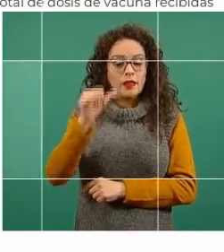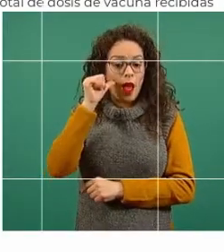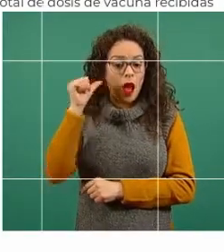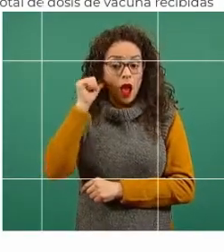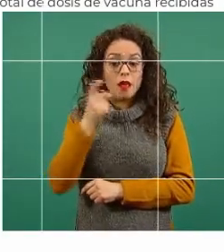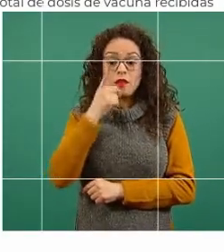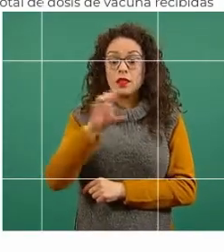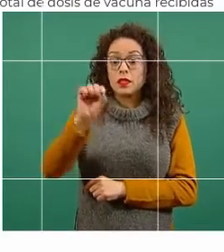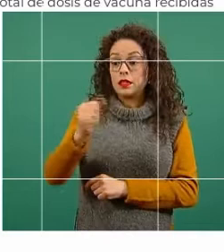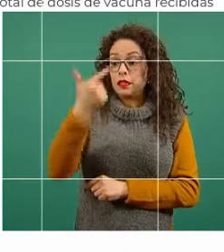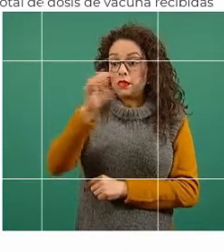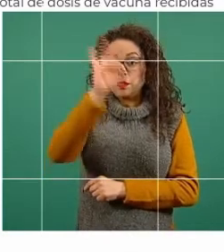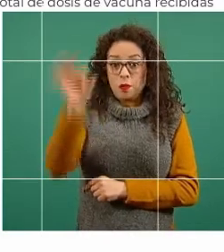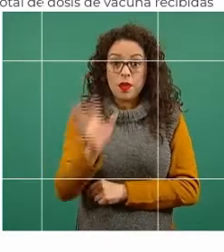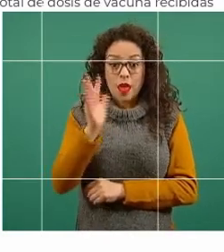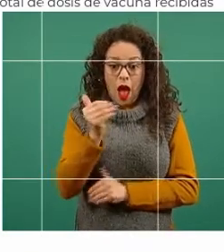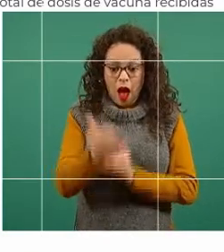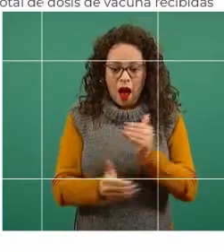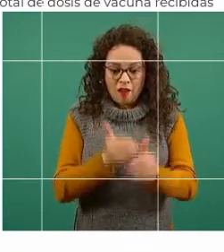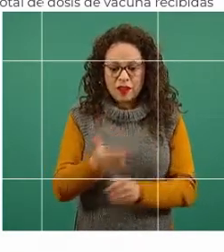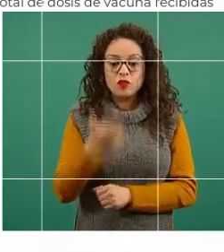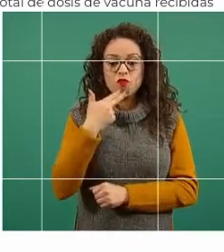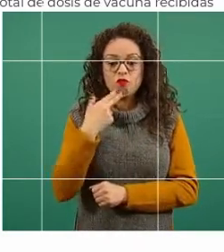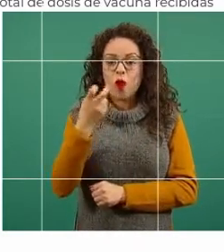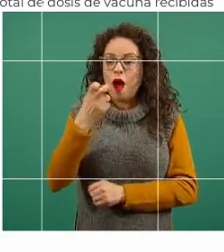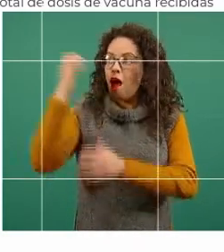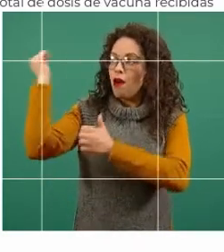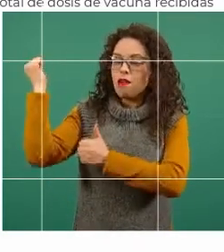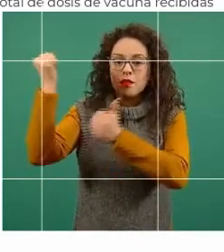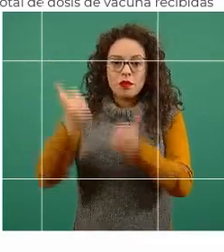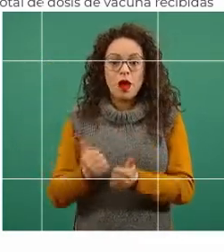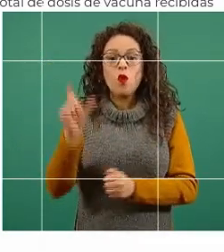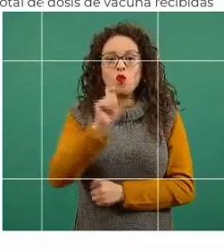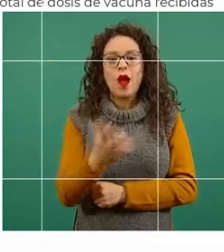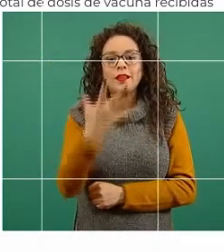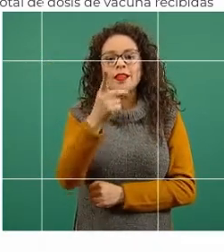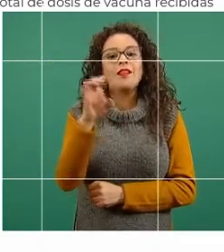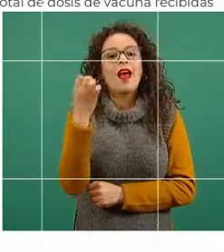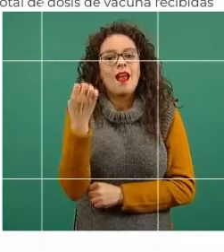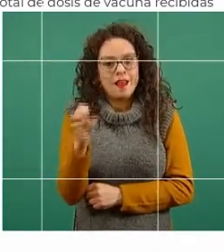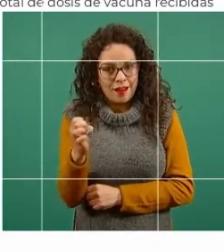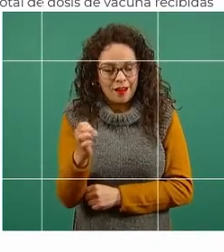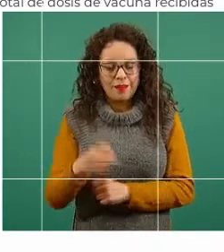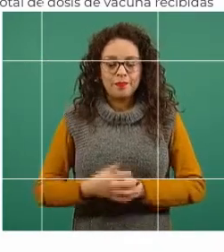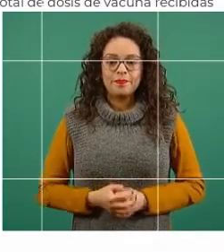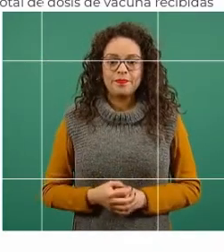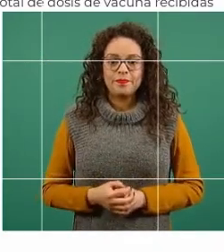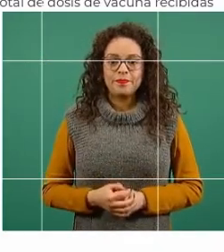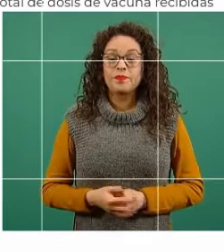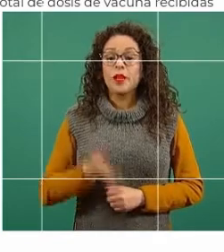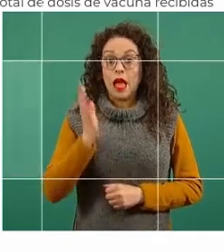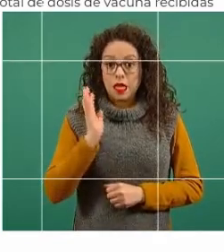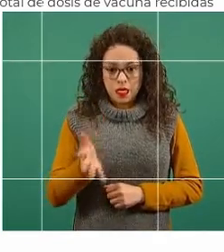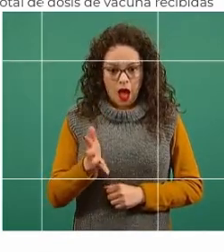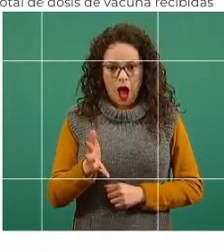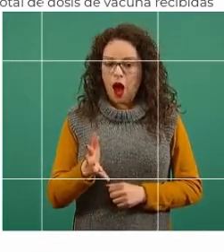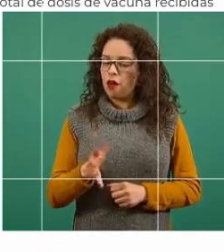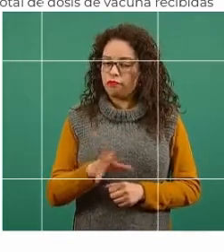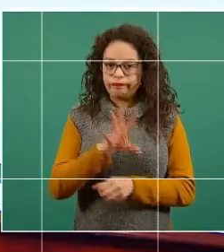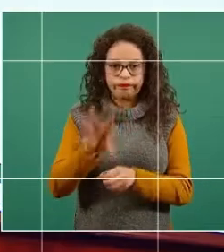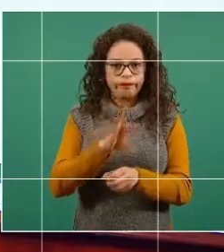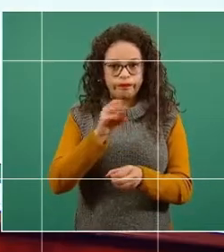por ciento de avance en el uso de este paquete que llegó el 5 de enero, como anticipamos, ya se usó por completo y